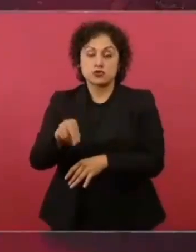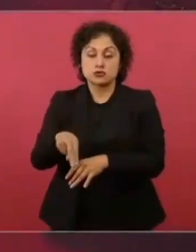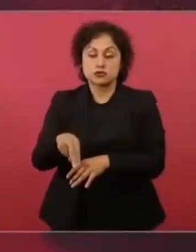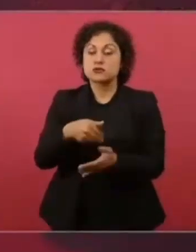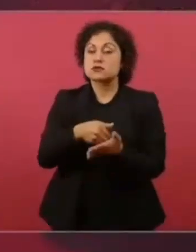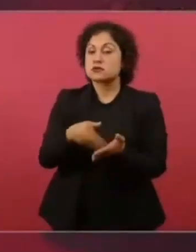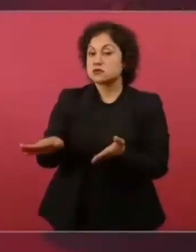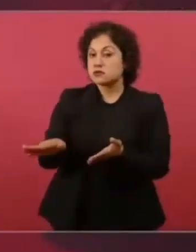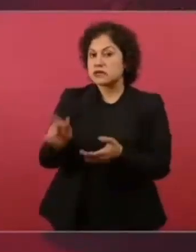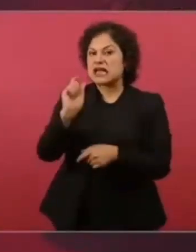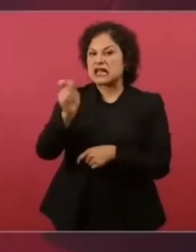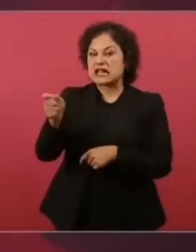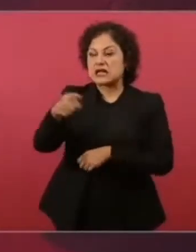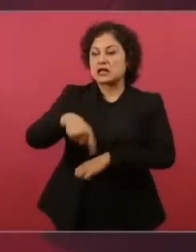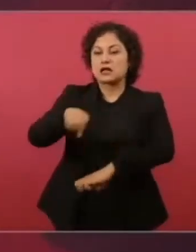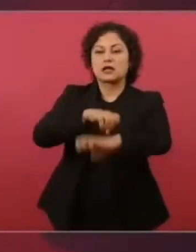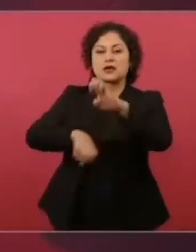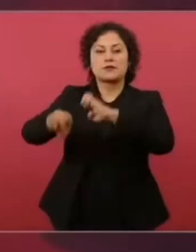las empresas